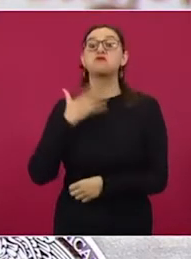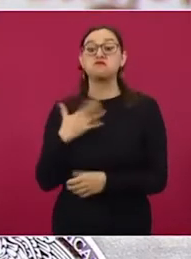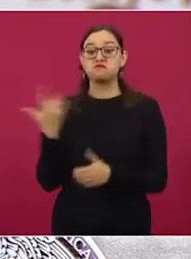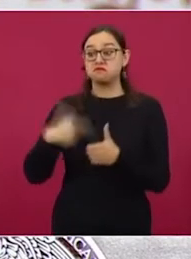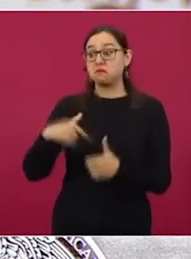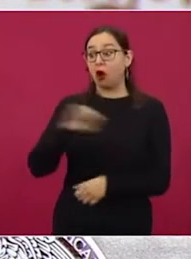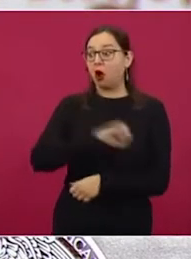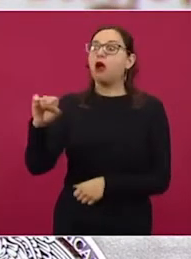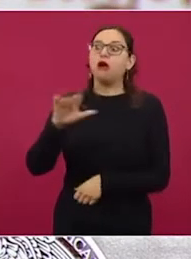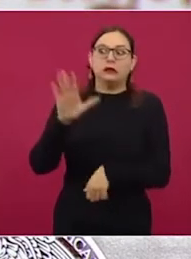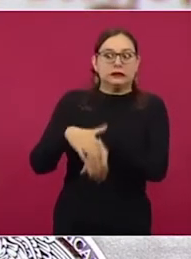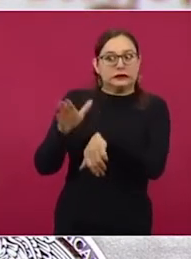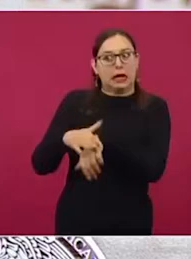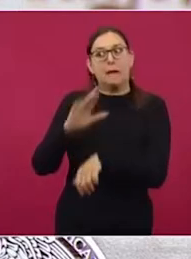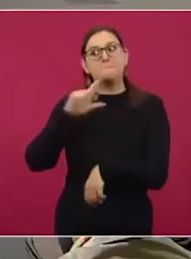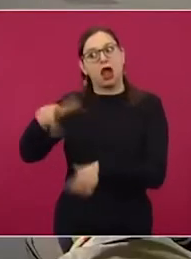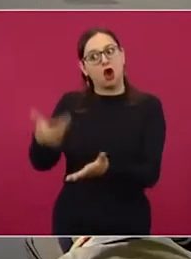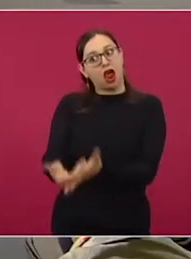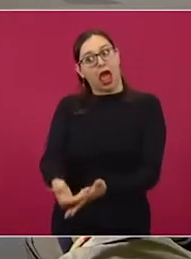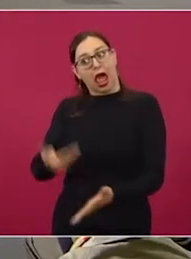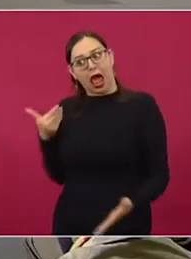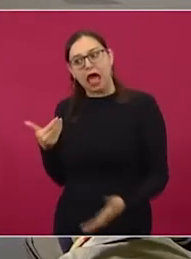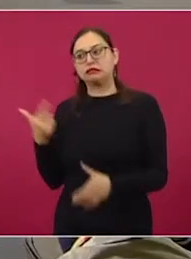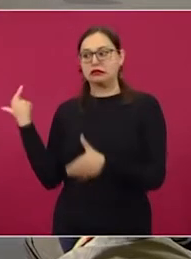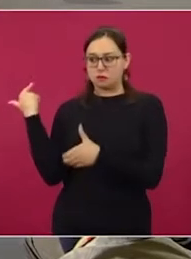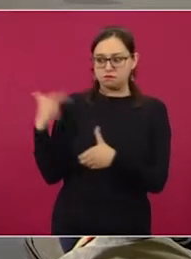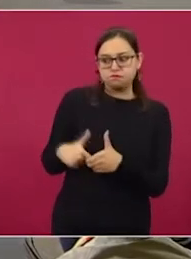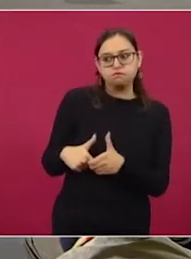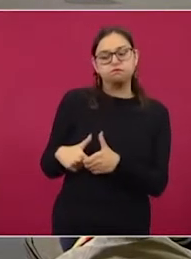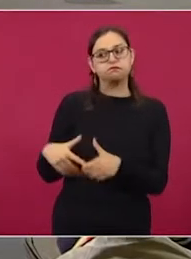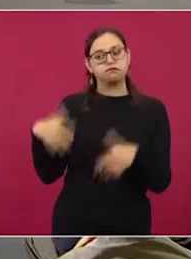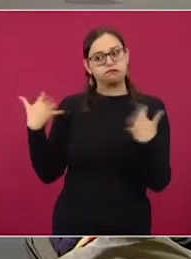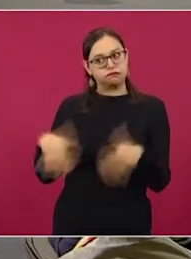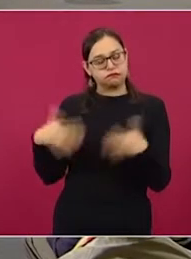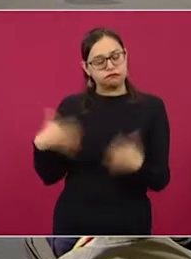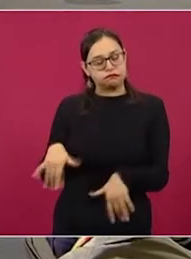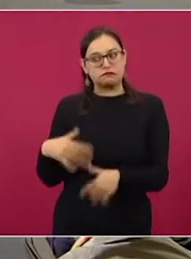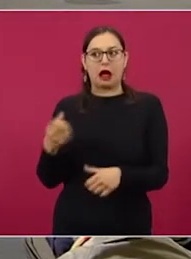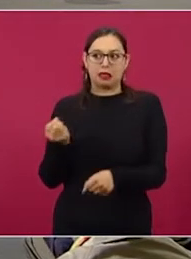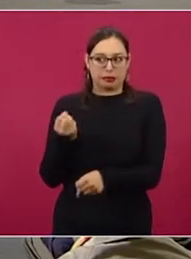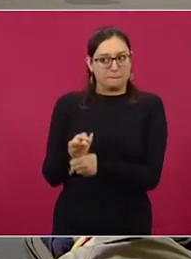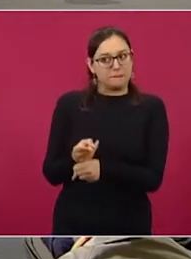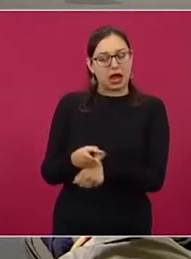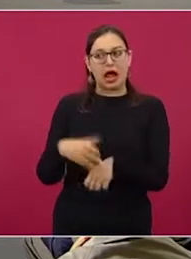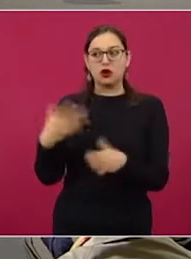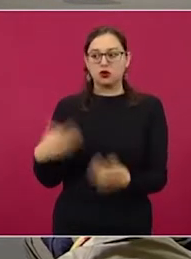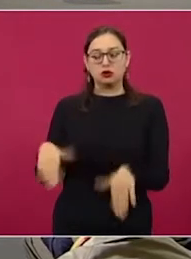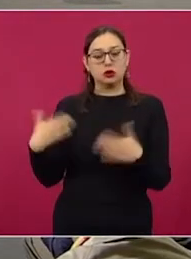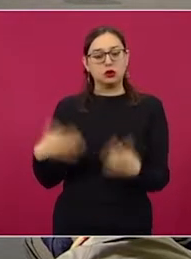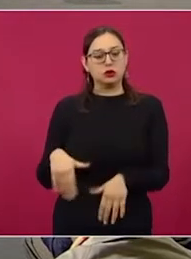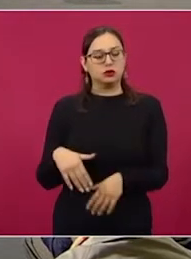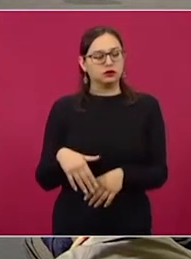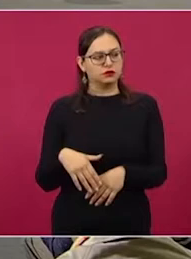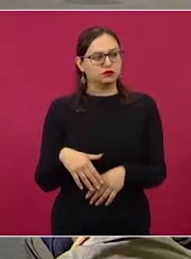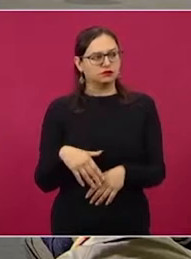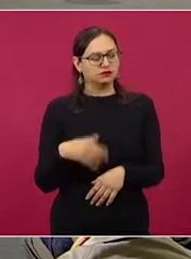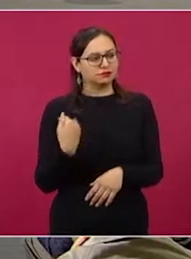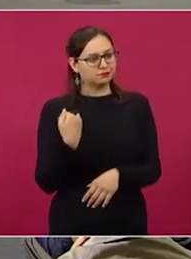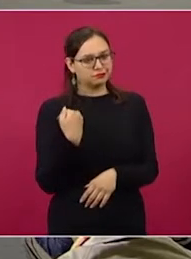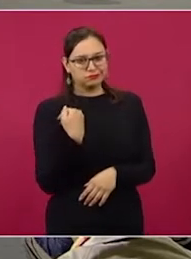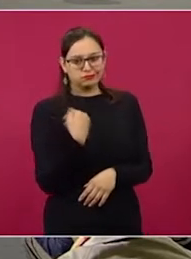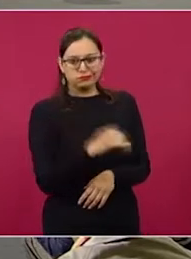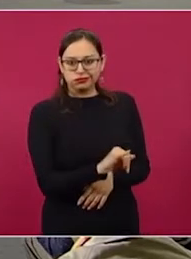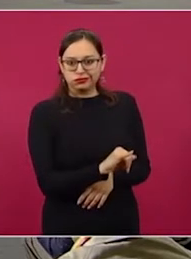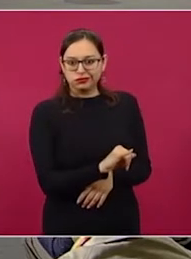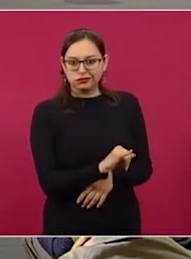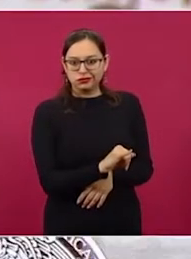llenar el tanque de los automotores antes de que finalizar el año. Todo un absurdo, sin pruebas,